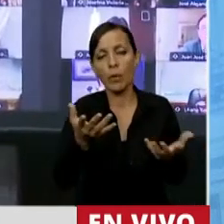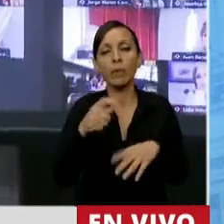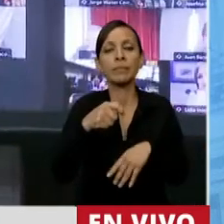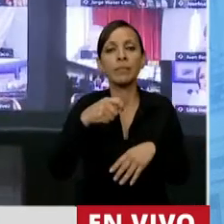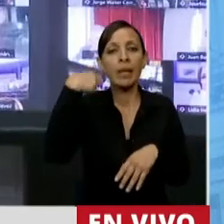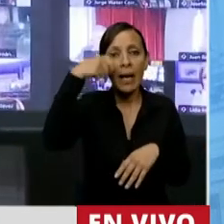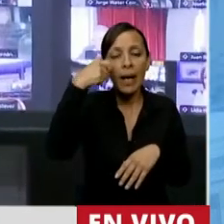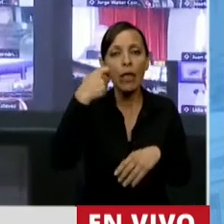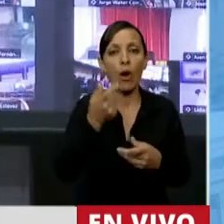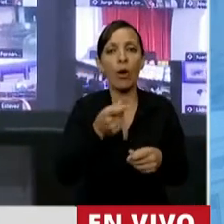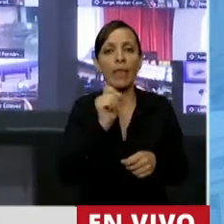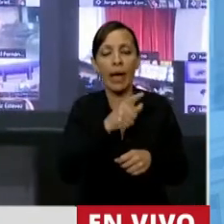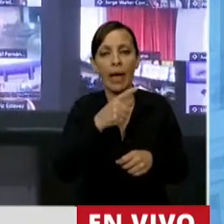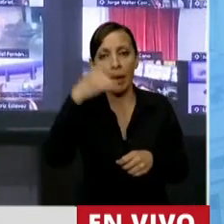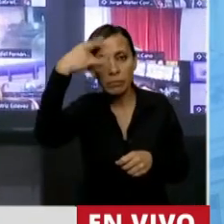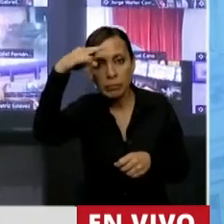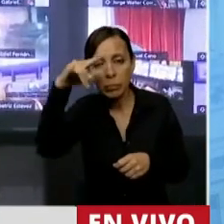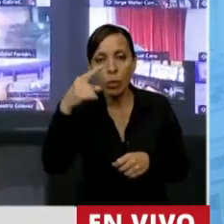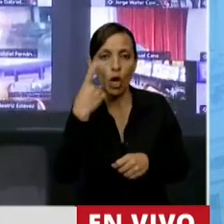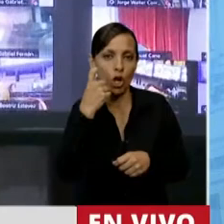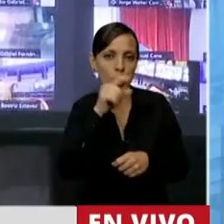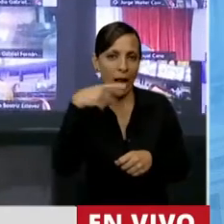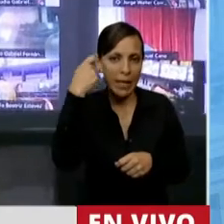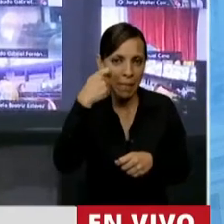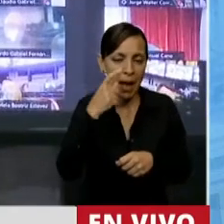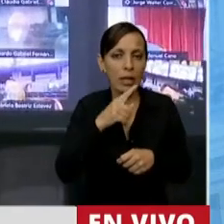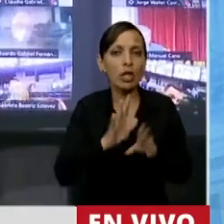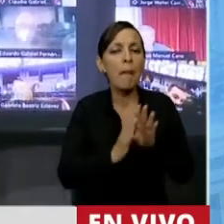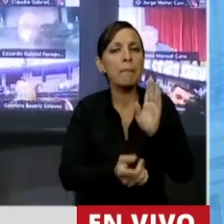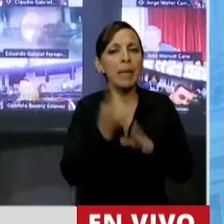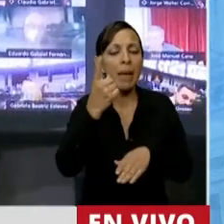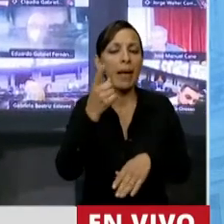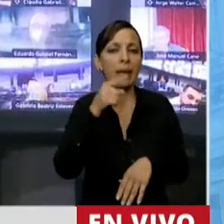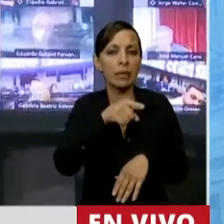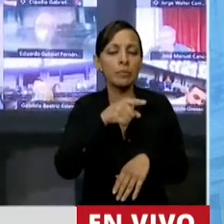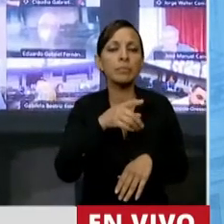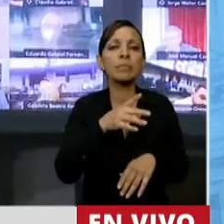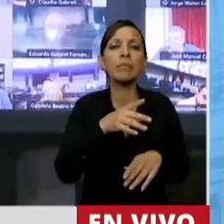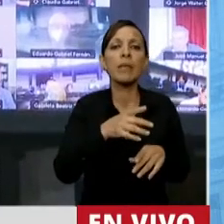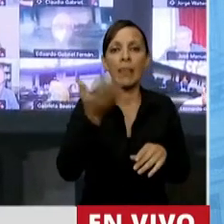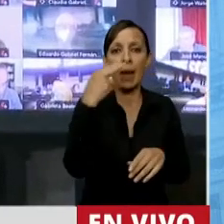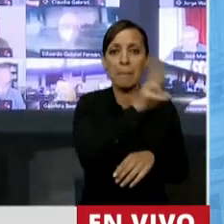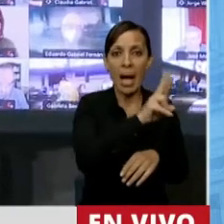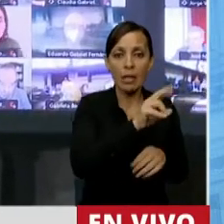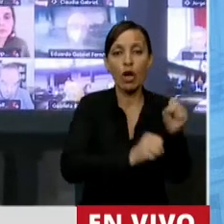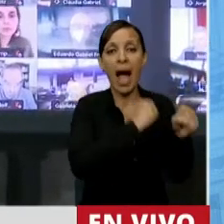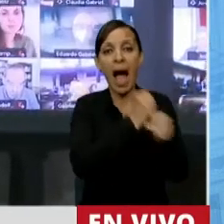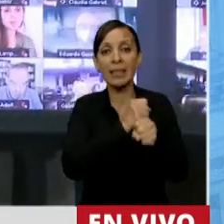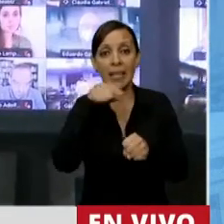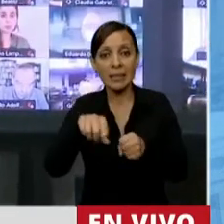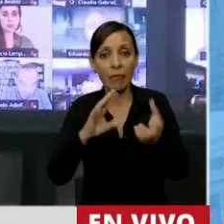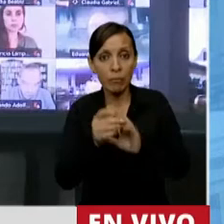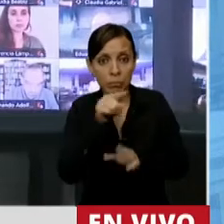llevando adelante el control de sanidad animal y que venció la primera vacunación en marzo y por supuesto desde que terminó esa